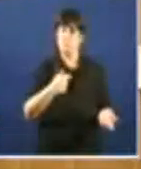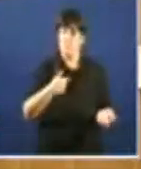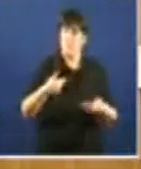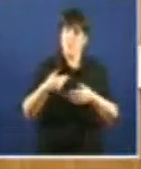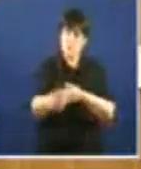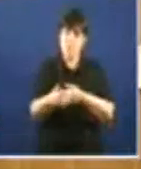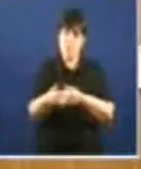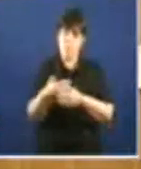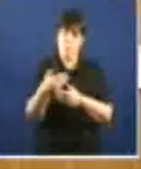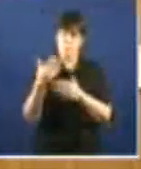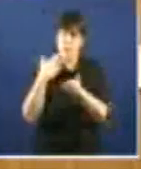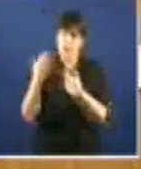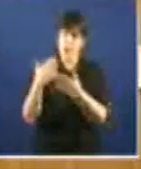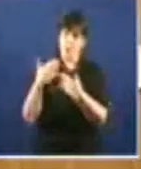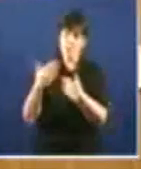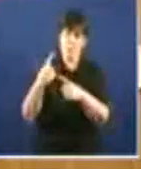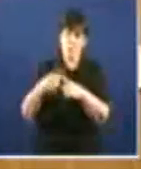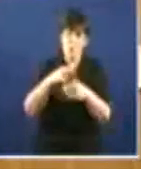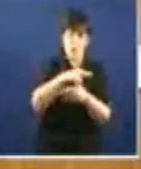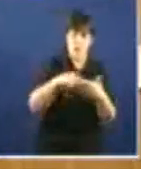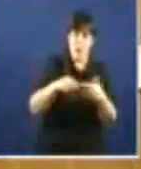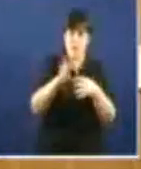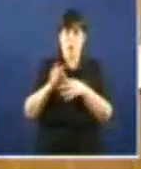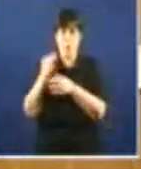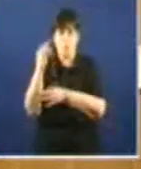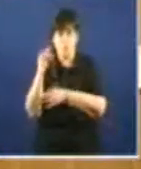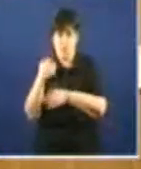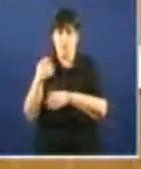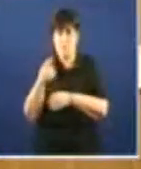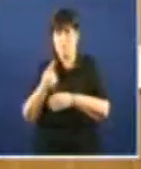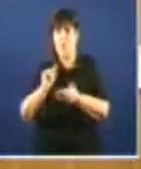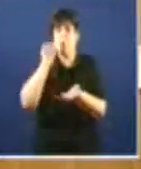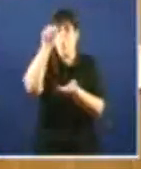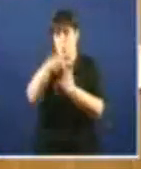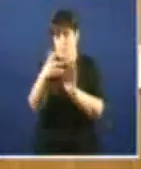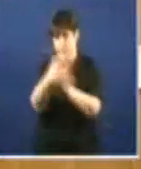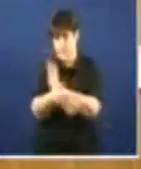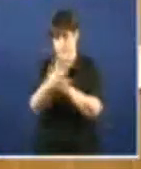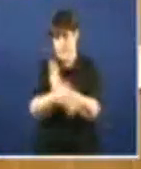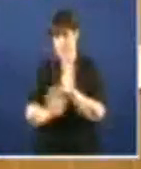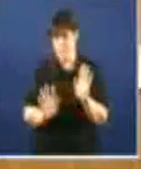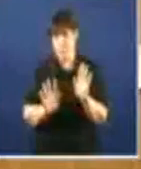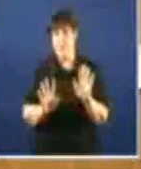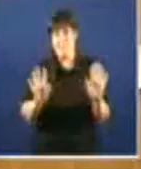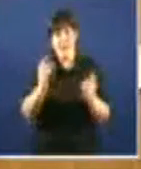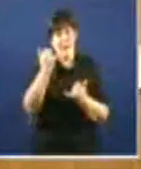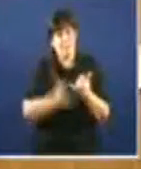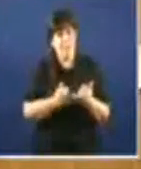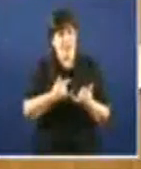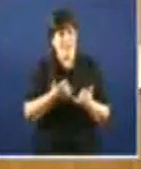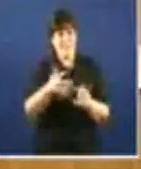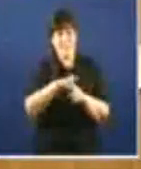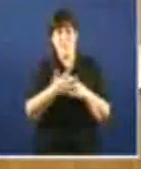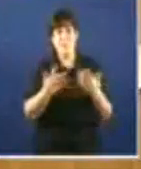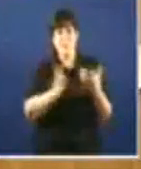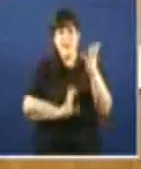Xunta. Por tanto, canto máis se incineraba, máis se gañaba. E foron dúas decisiós, se hai que